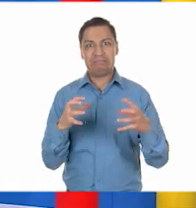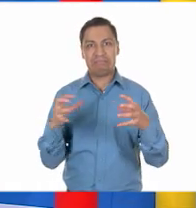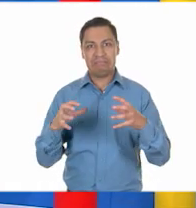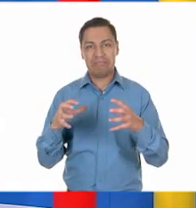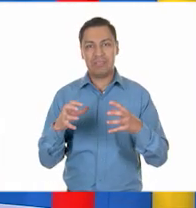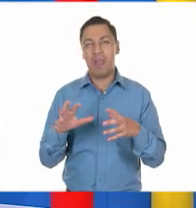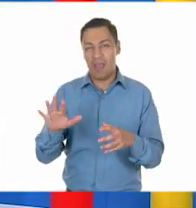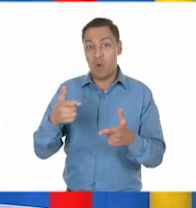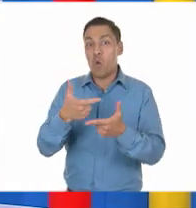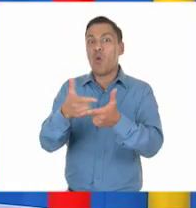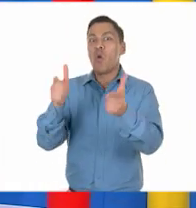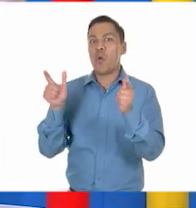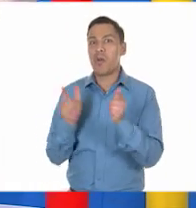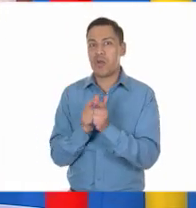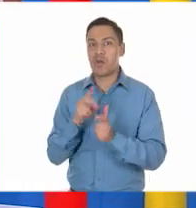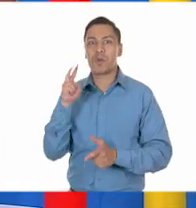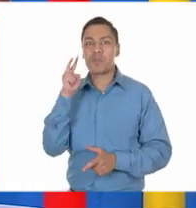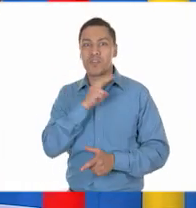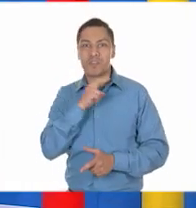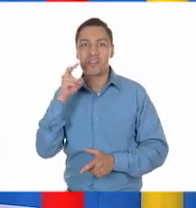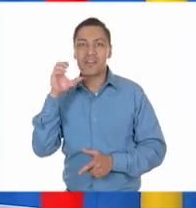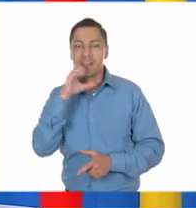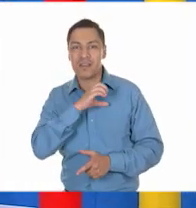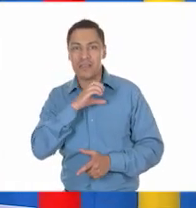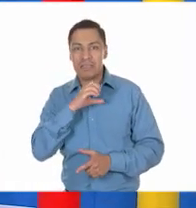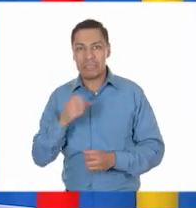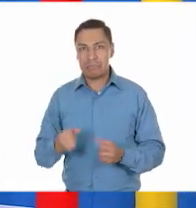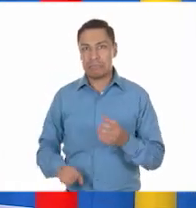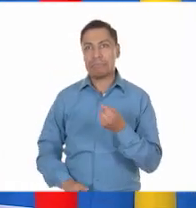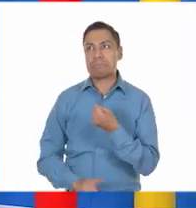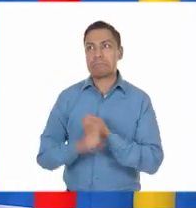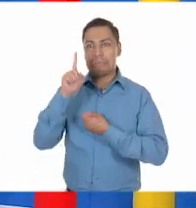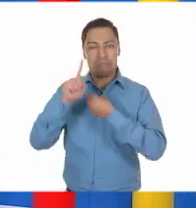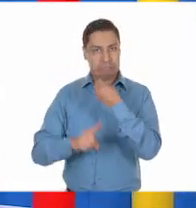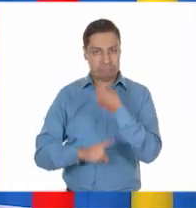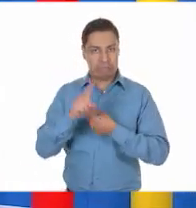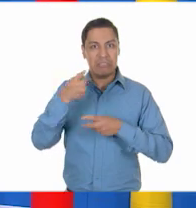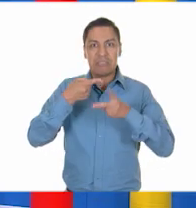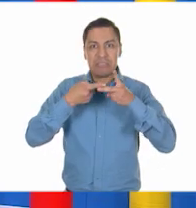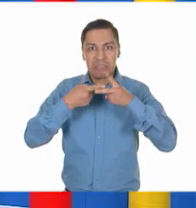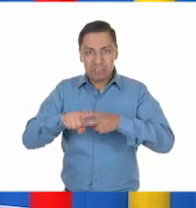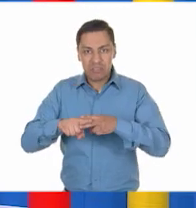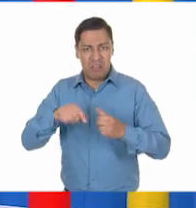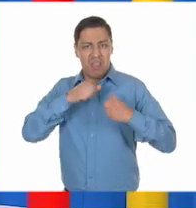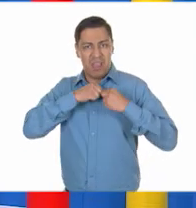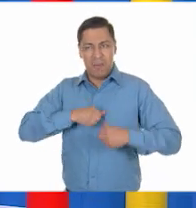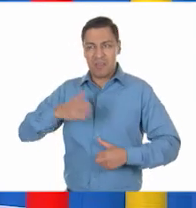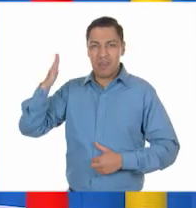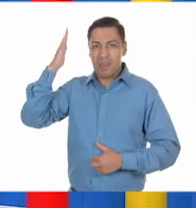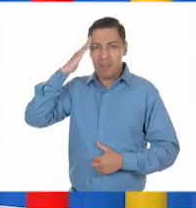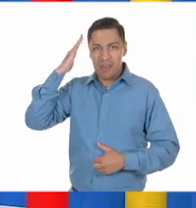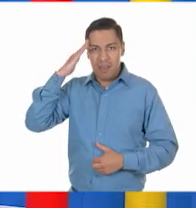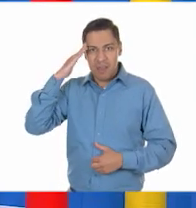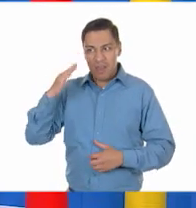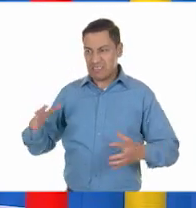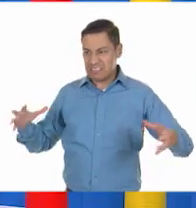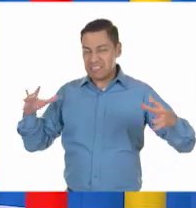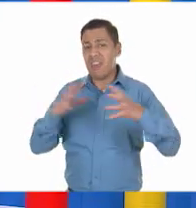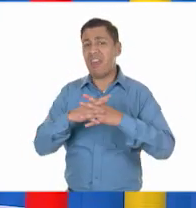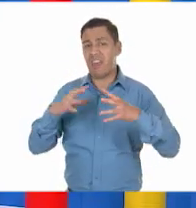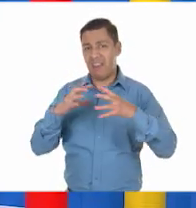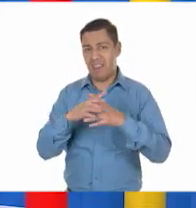en el gobierno de Carranza que estallaron las diferencias que existían entre los diferentes líderes revolucionarios y comenzó una guerra civil.